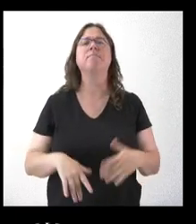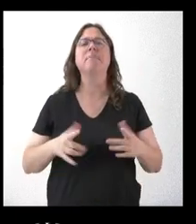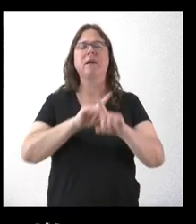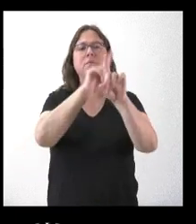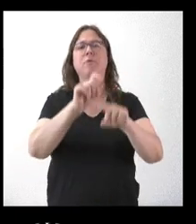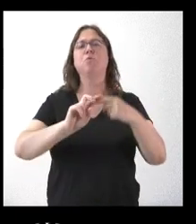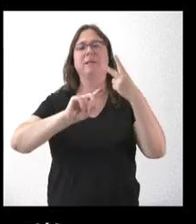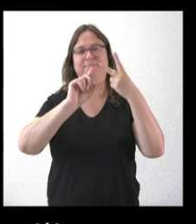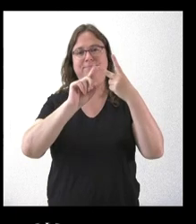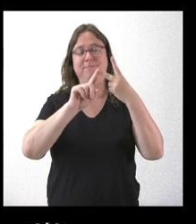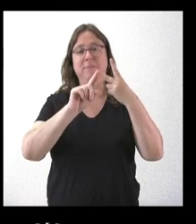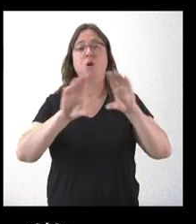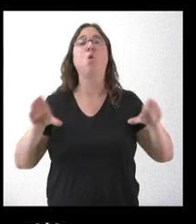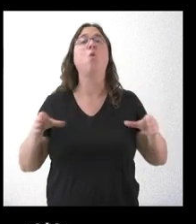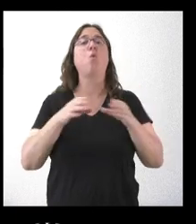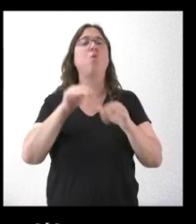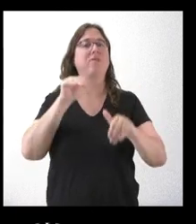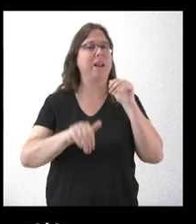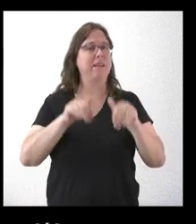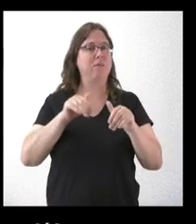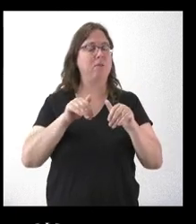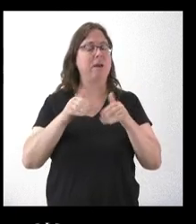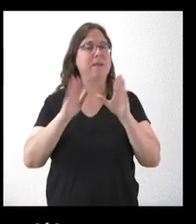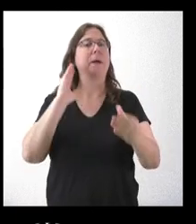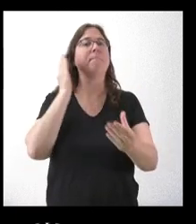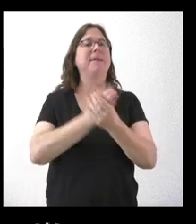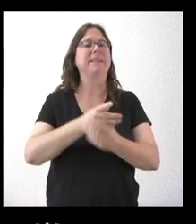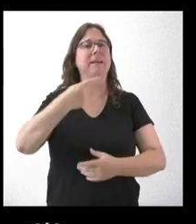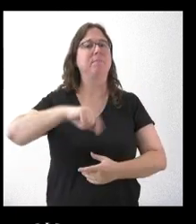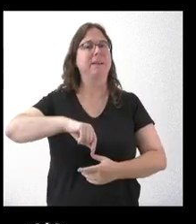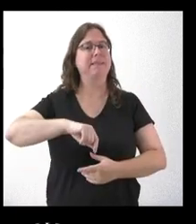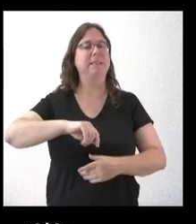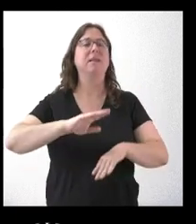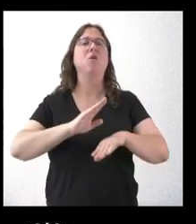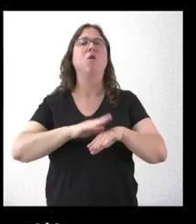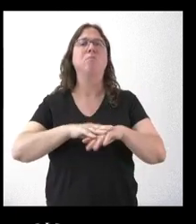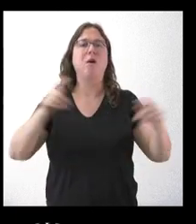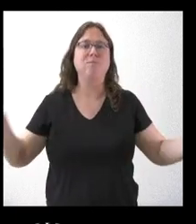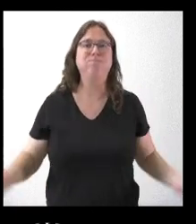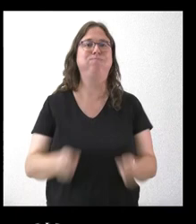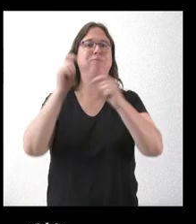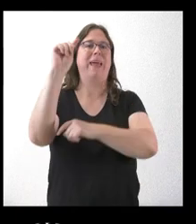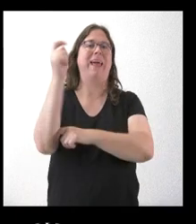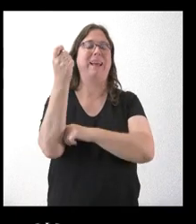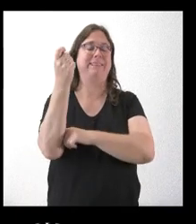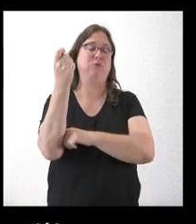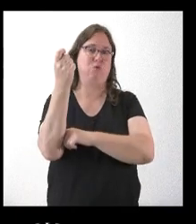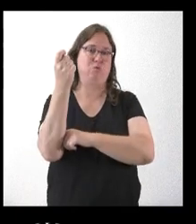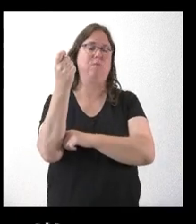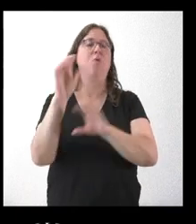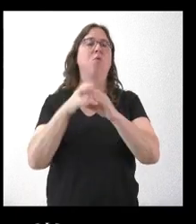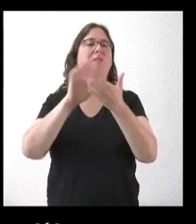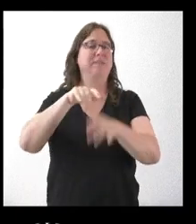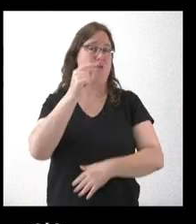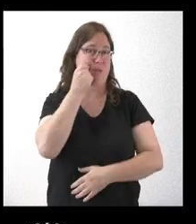pregunta, y es que la Junta Electoral ha abierto un expediente al presidente de la Junta por vender los logros de la Junta en campaña. No sé si lo van a recurrir